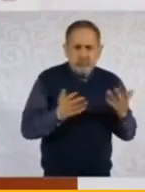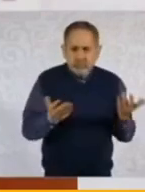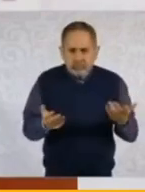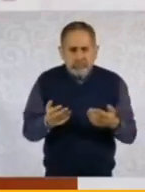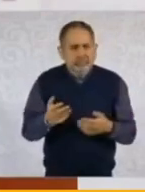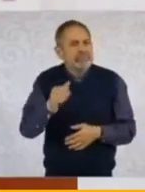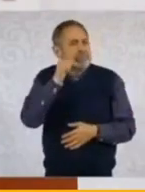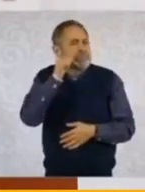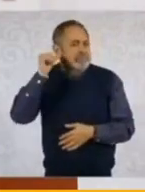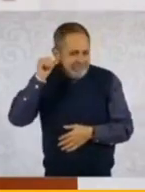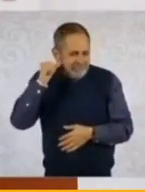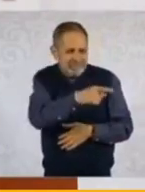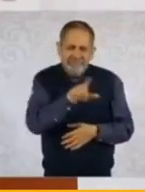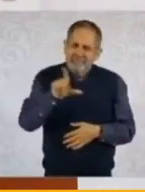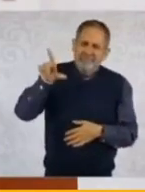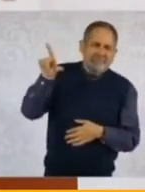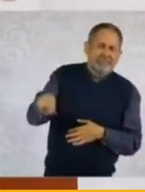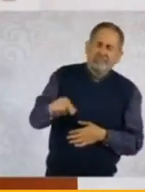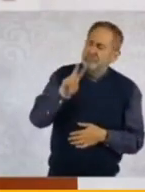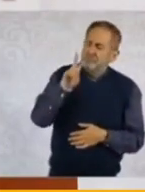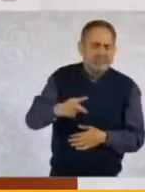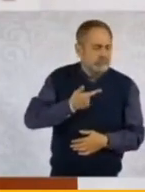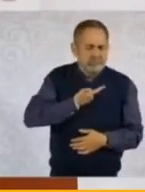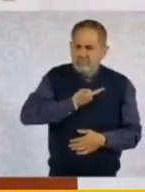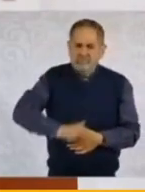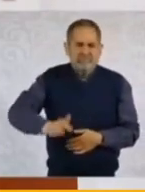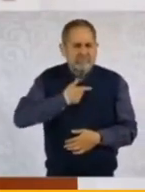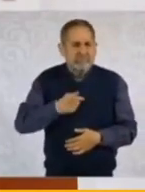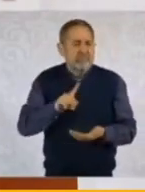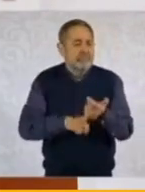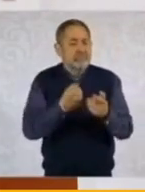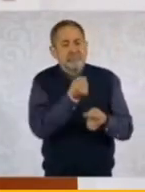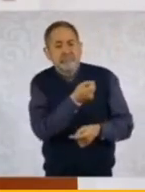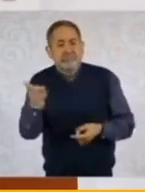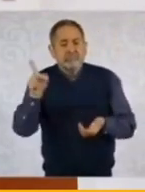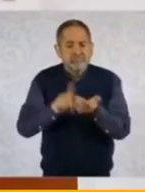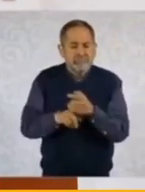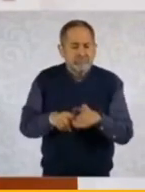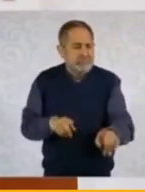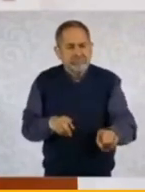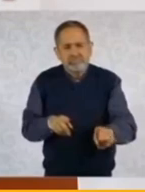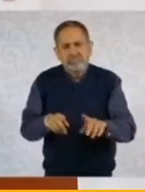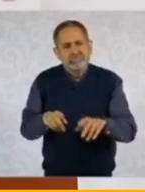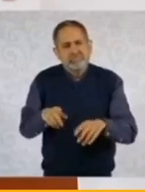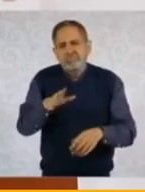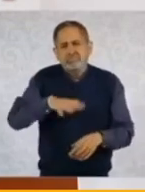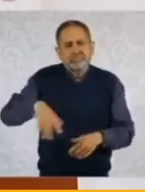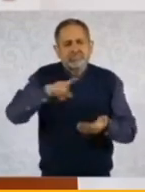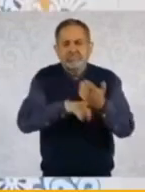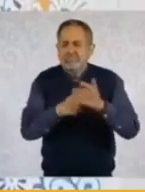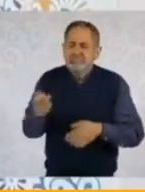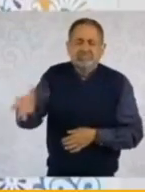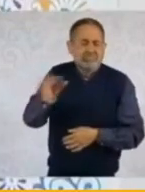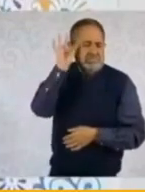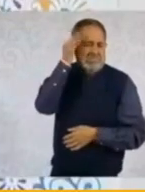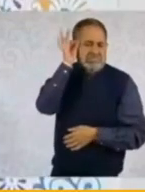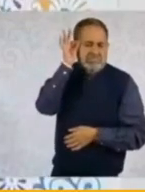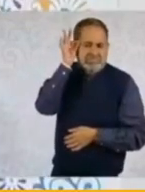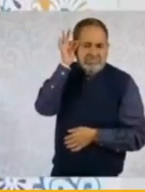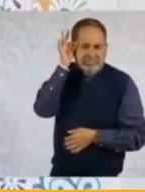despectivamente y de una manera lamentable, hay muchos que se sienten que se quedaron en la colonia y les llaman sirvientas.